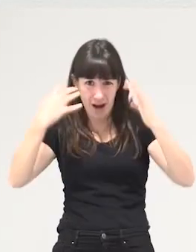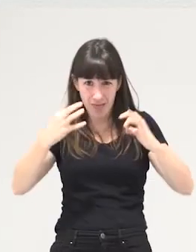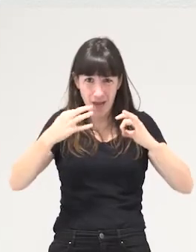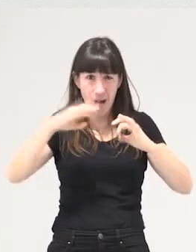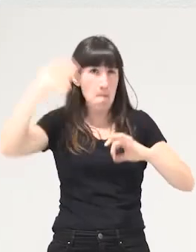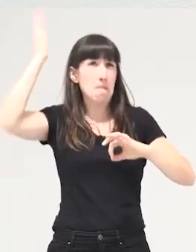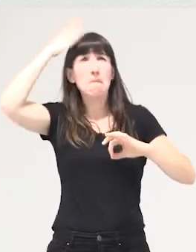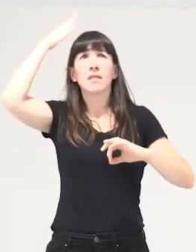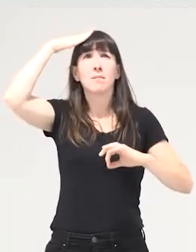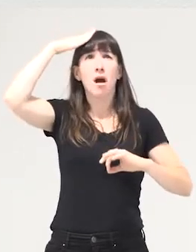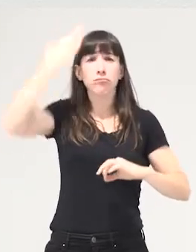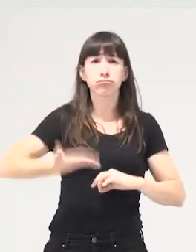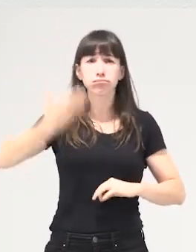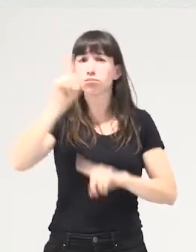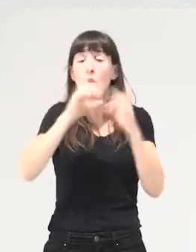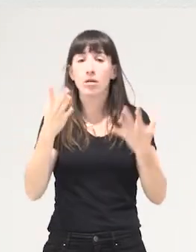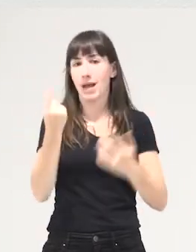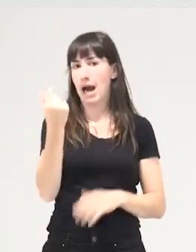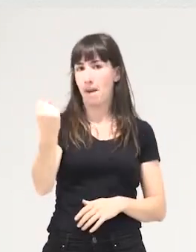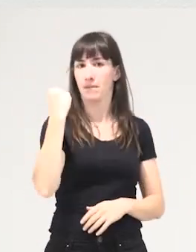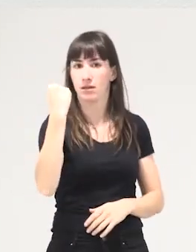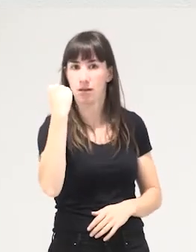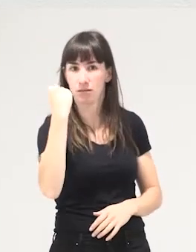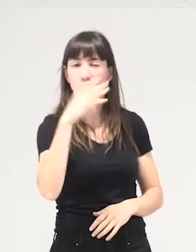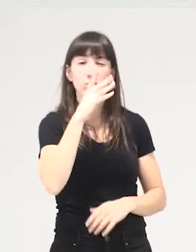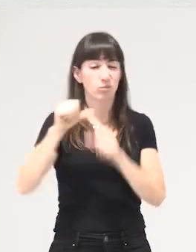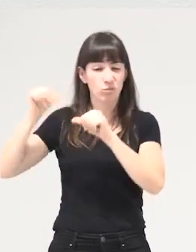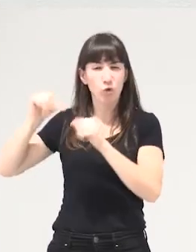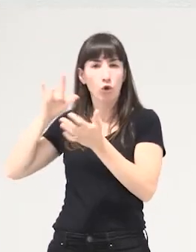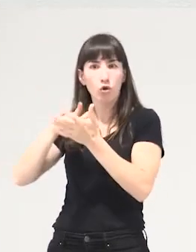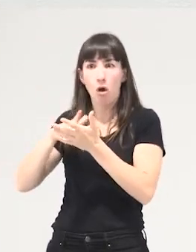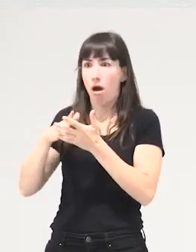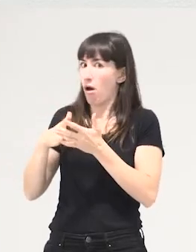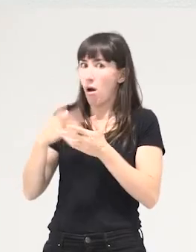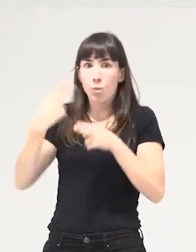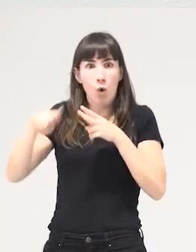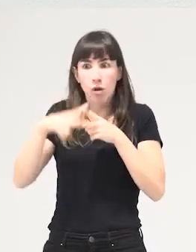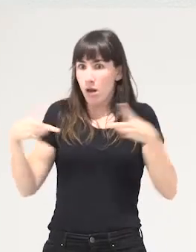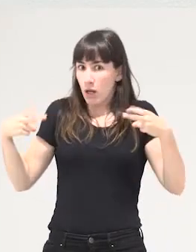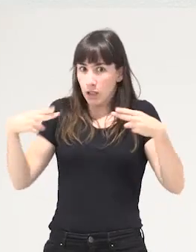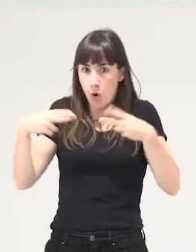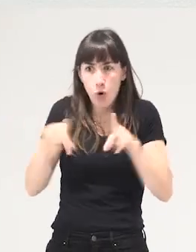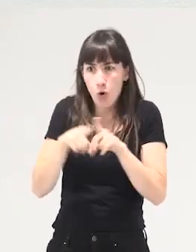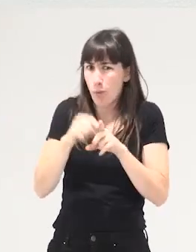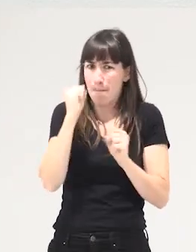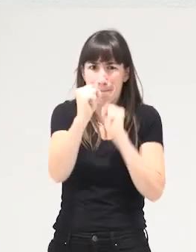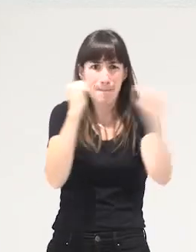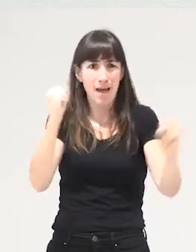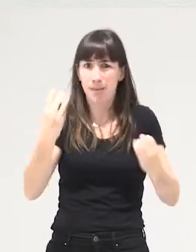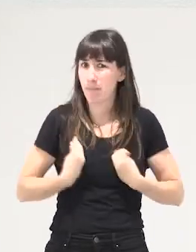estallido financiero y de las políticas de austericidio que hemos dicho que eran políticas que mataban políticas biocidas